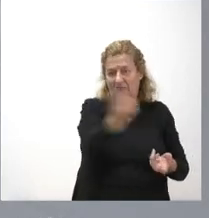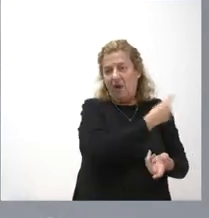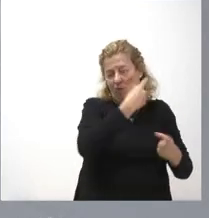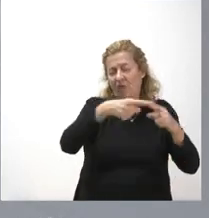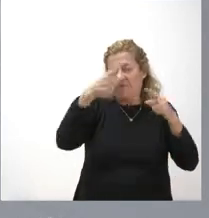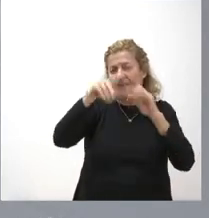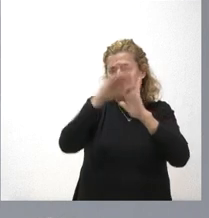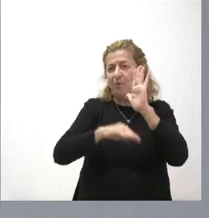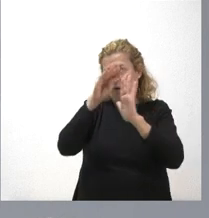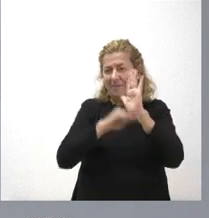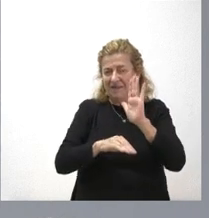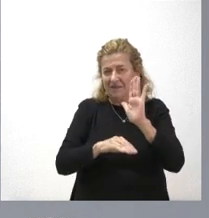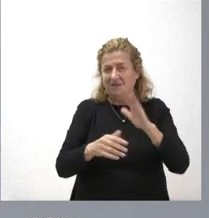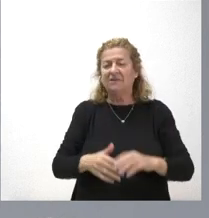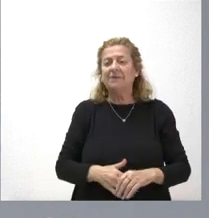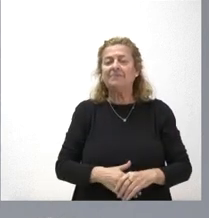programas